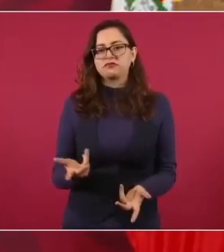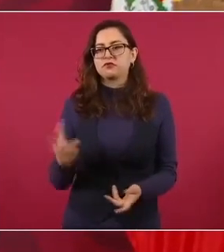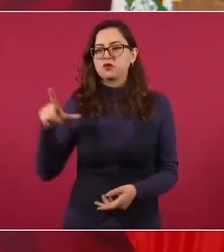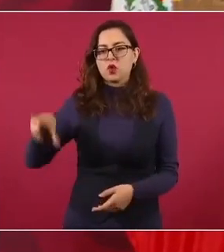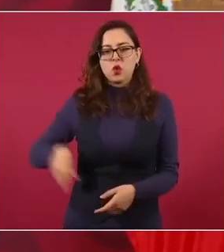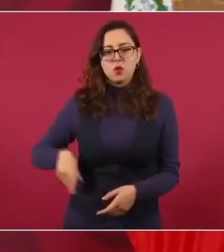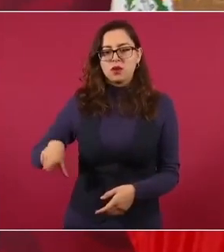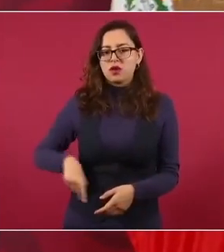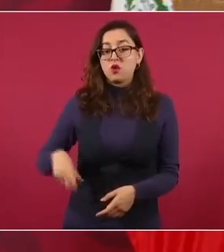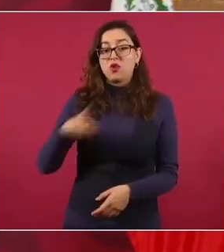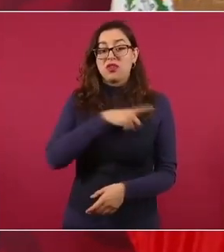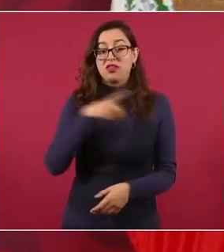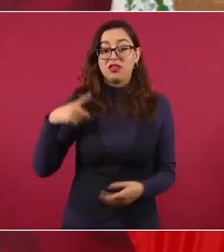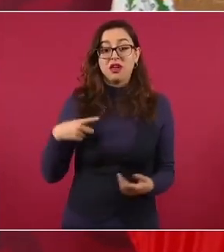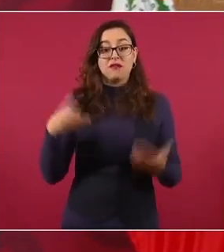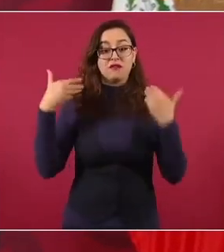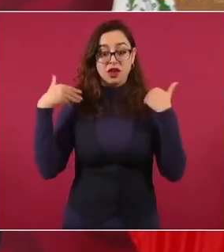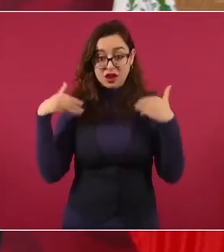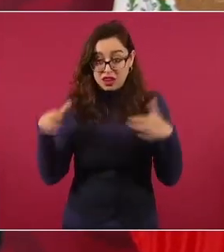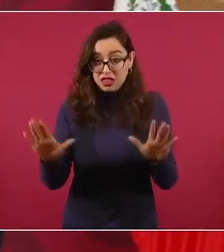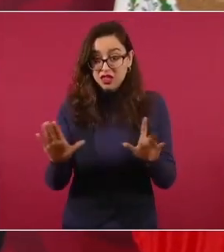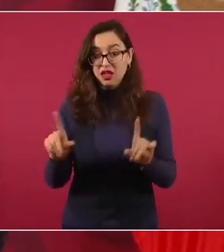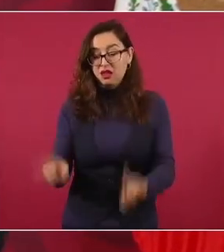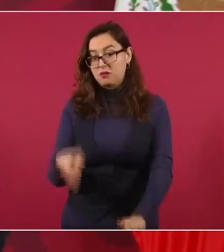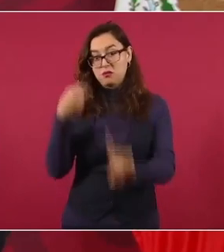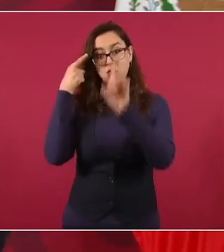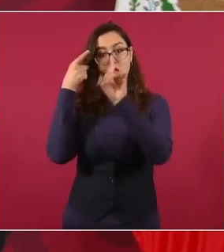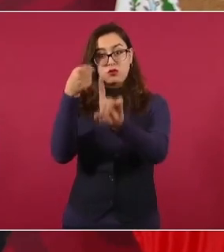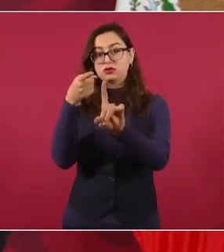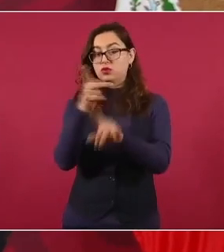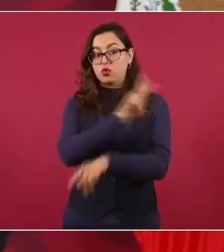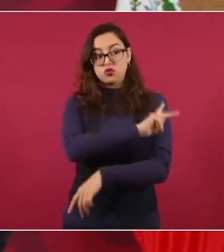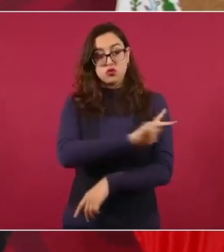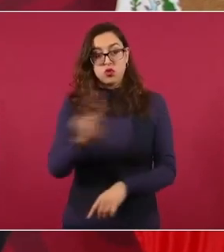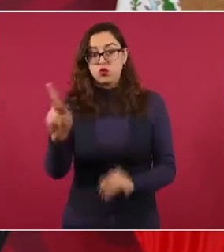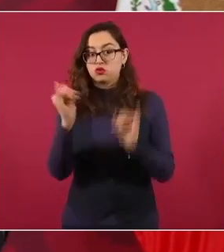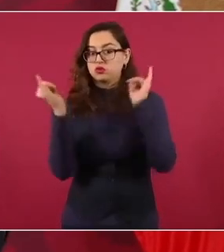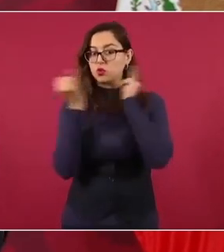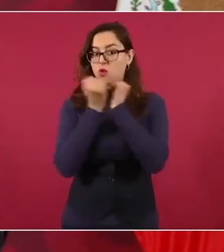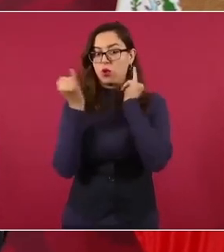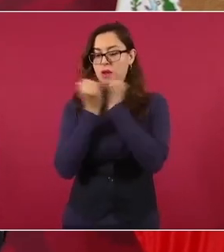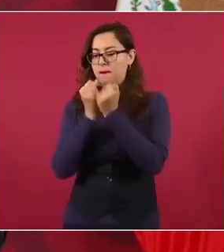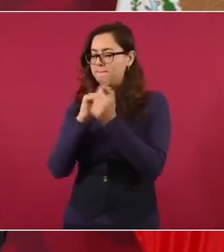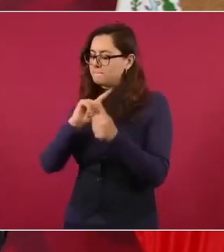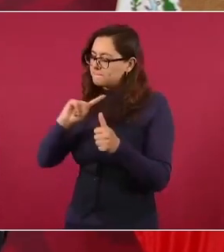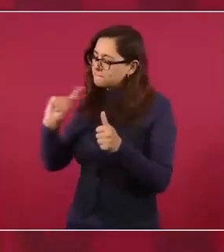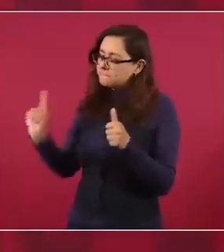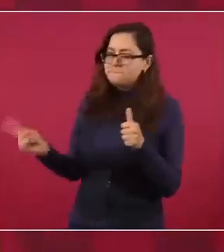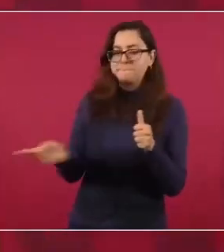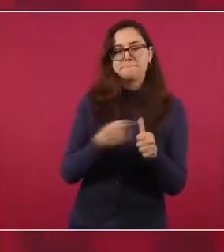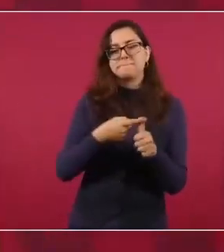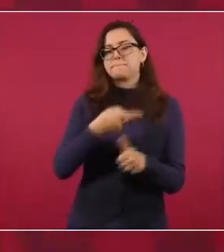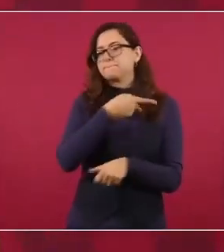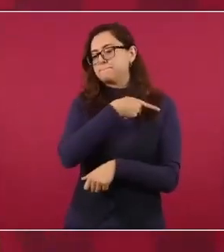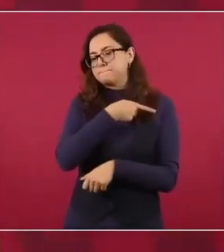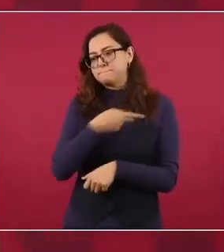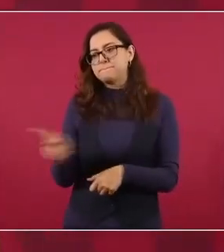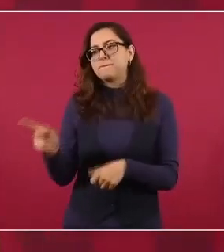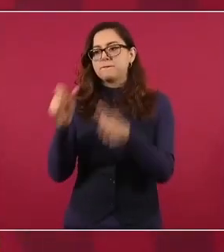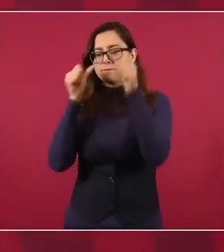gobierno, atender de manera preferente a los pobres,